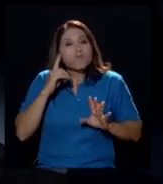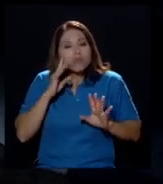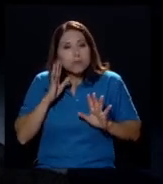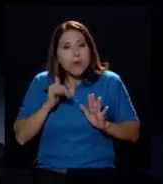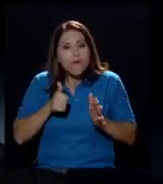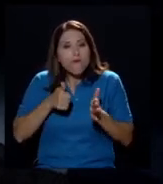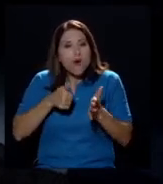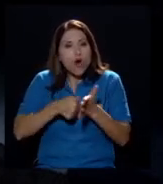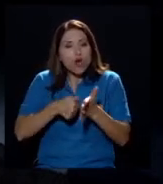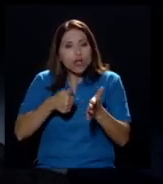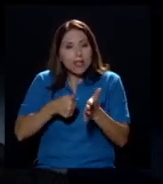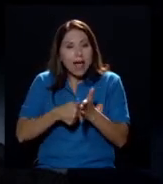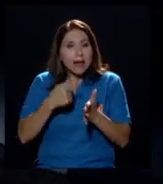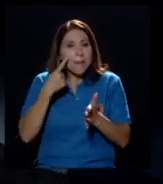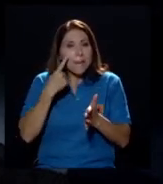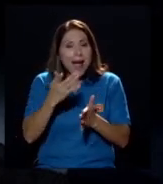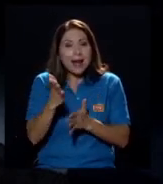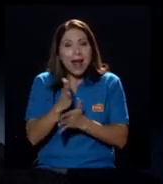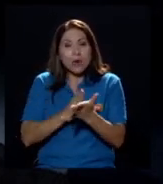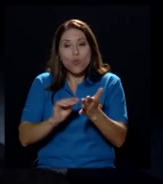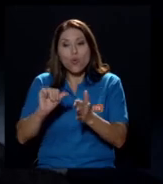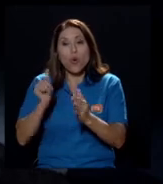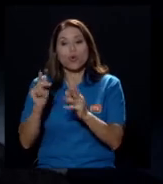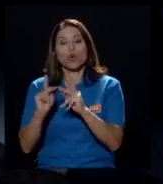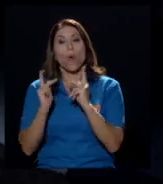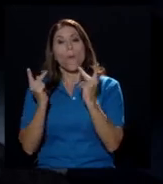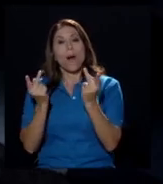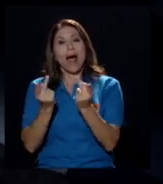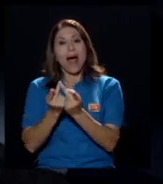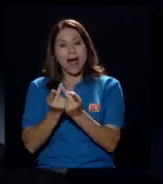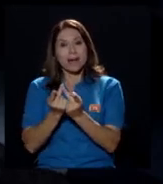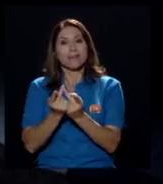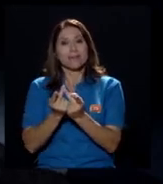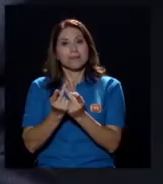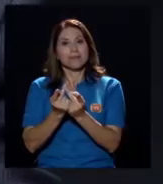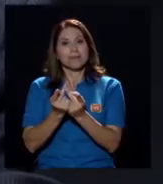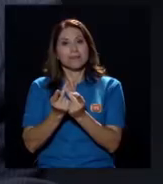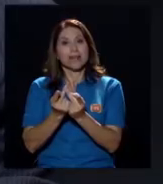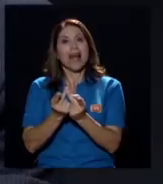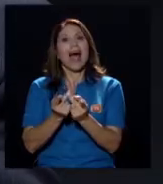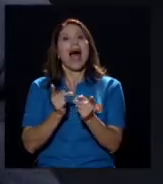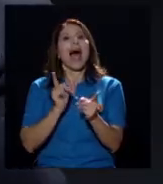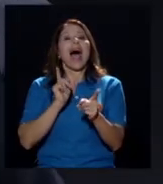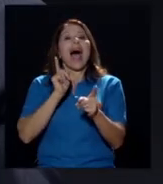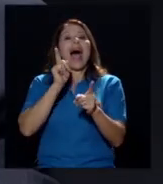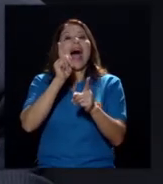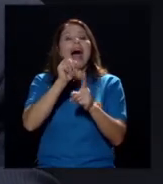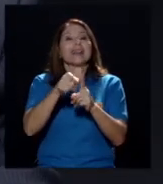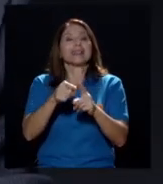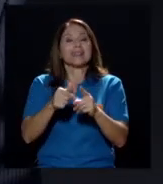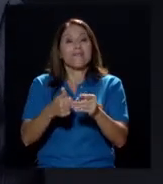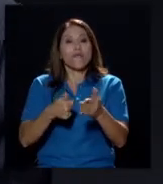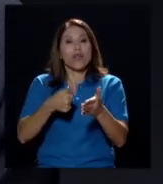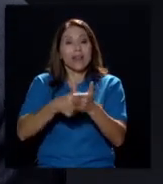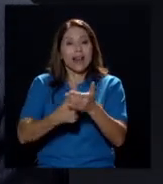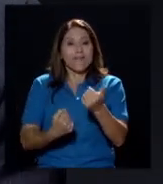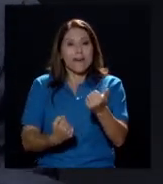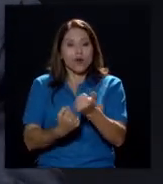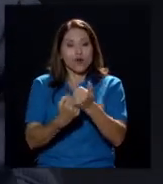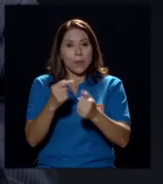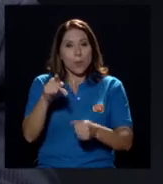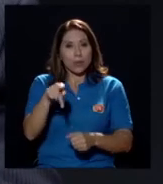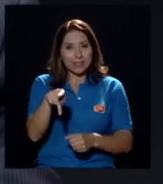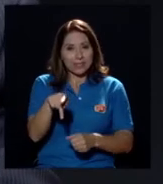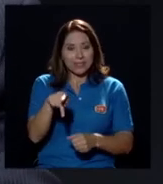otra fuerza hasta votar a favor de protesta es un poco el panorama interno